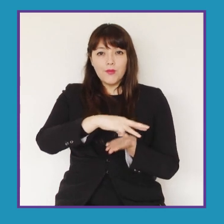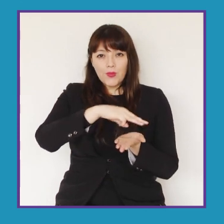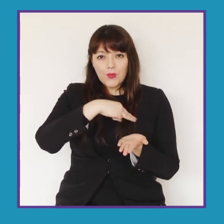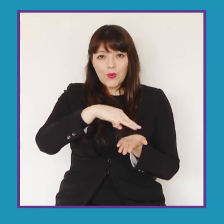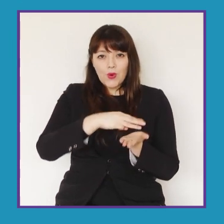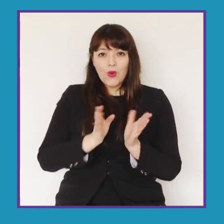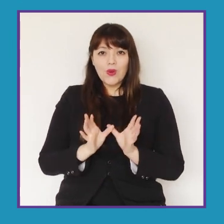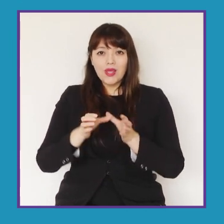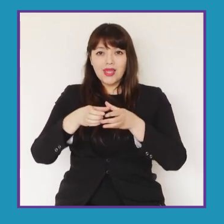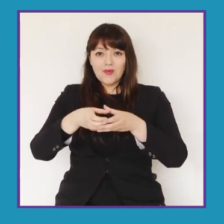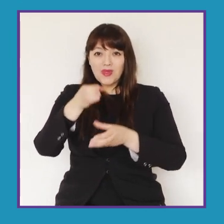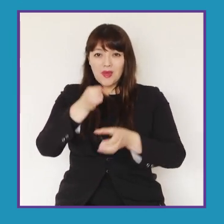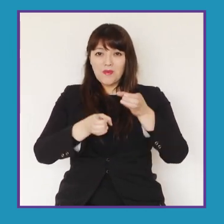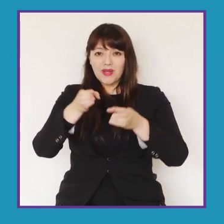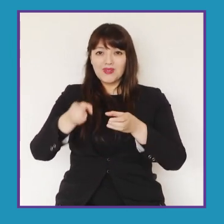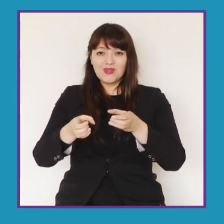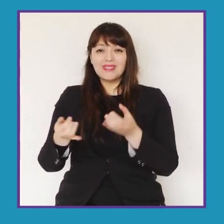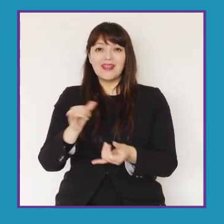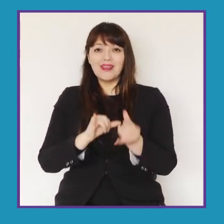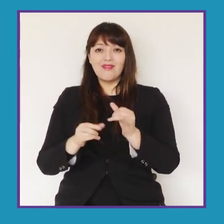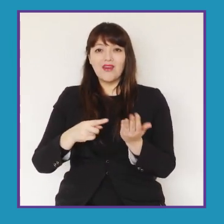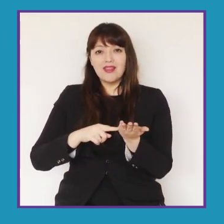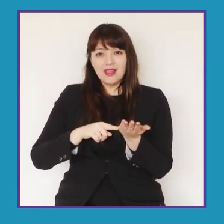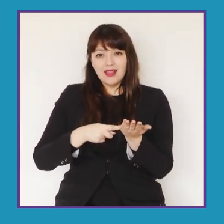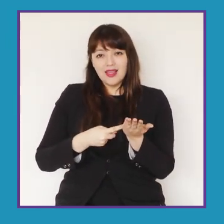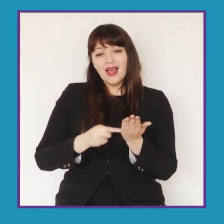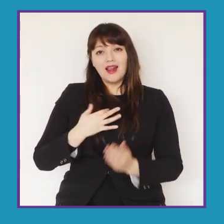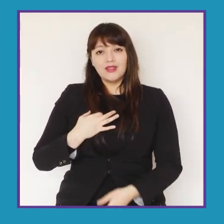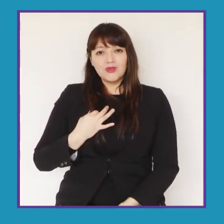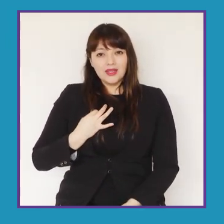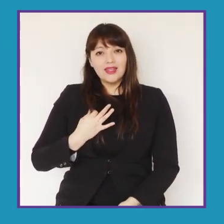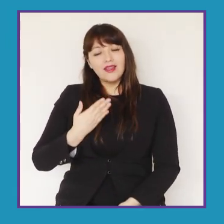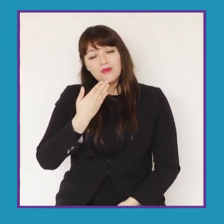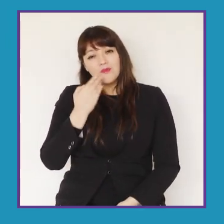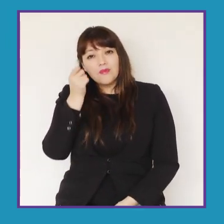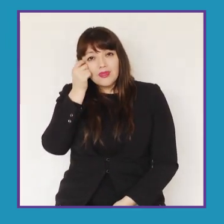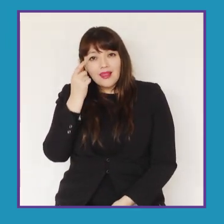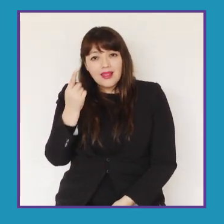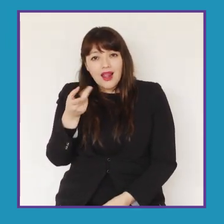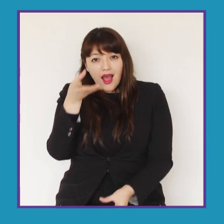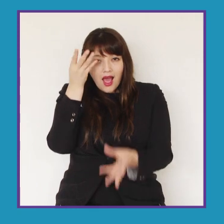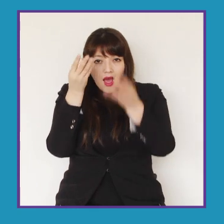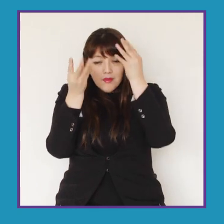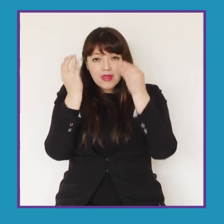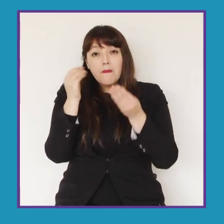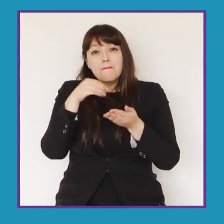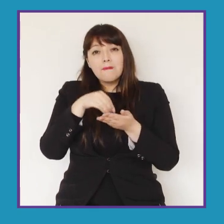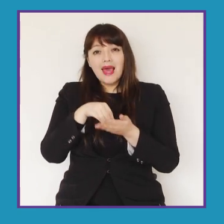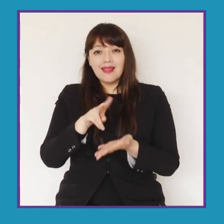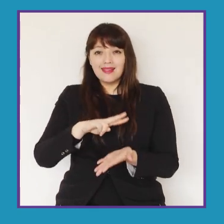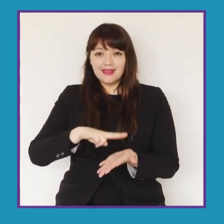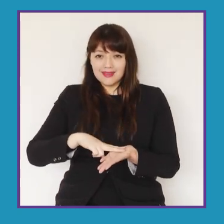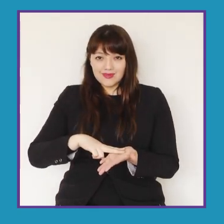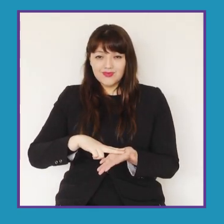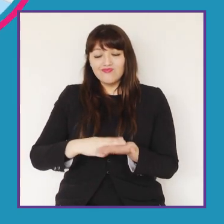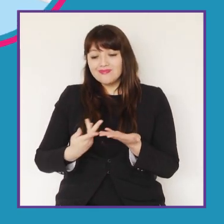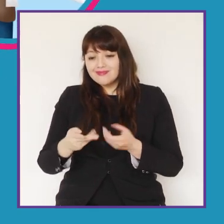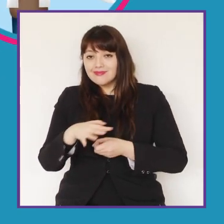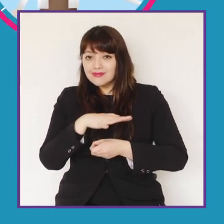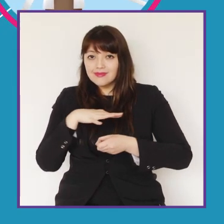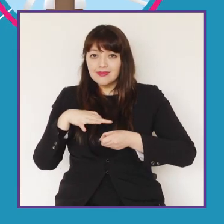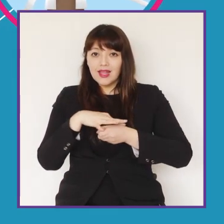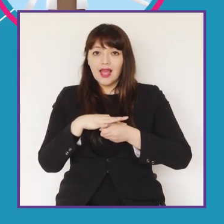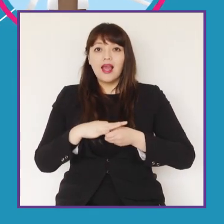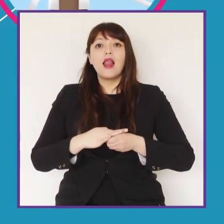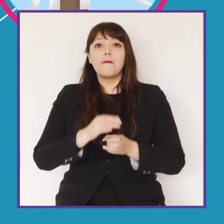municipios, los equipos científico-técnicos y la ciudadanía para comprender y aprender más de esta realidad. De esta